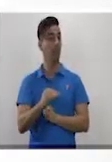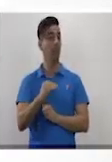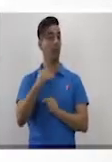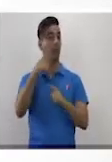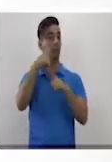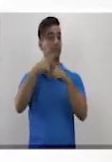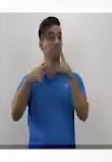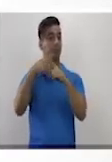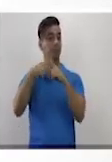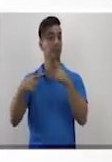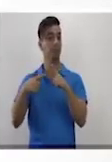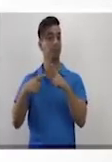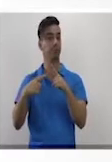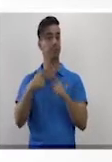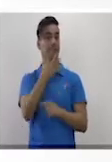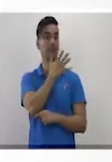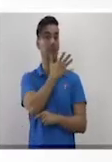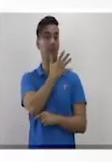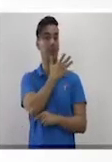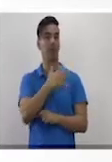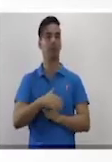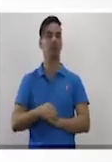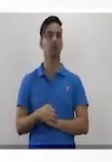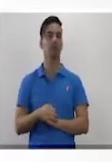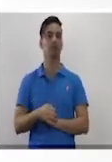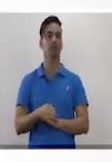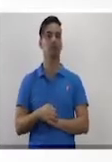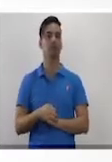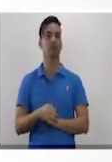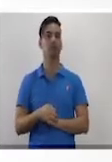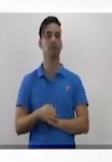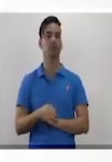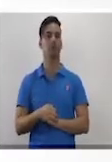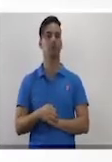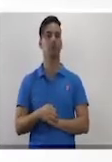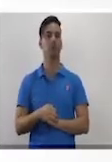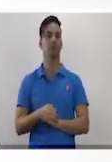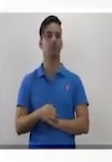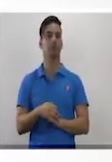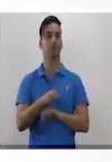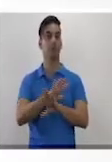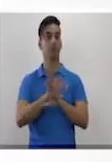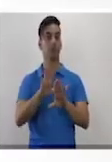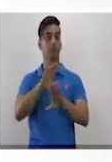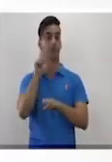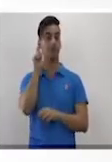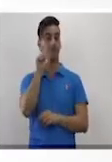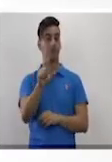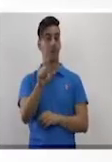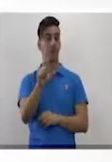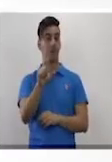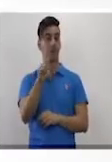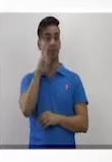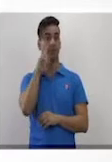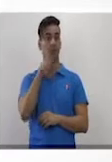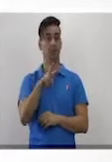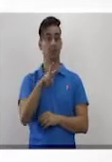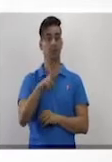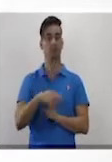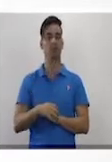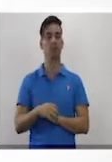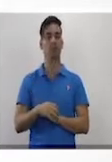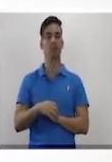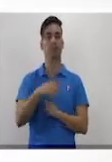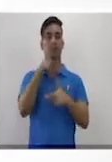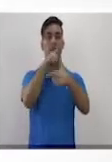términos que sean semejantes. Y luego entonces vas a obtener un monomio en el numerador que vas a